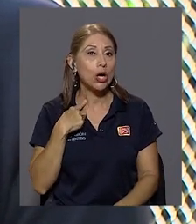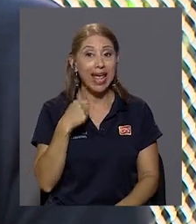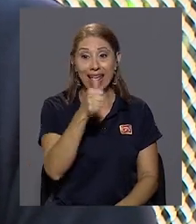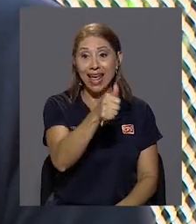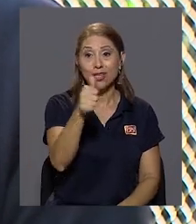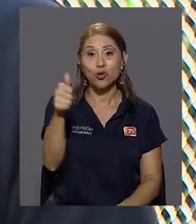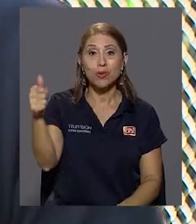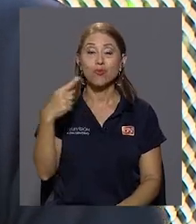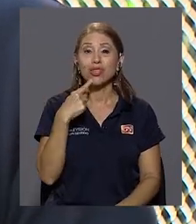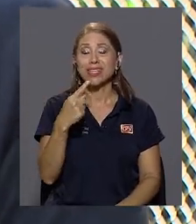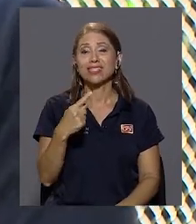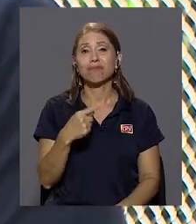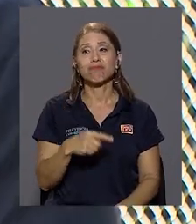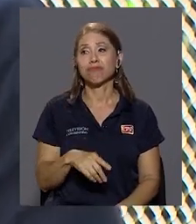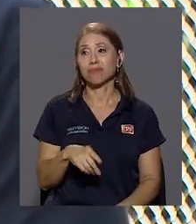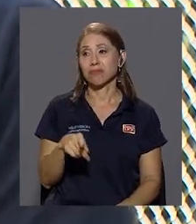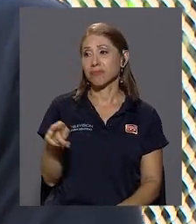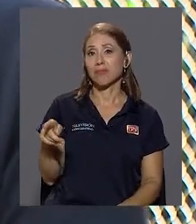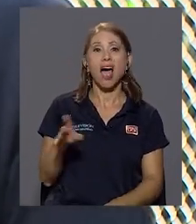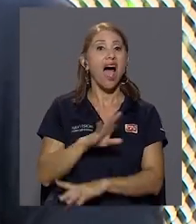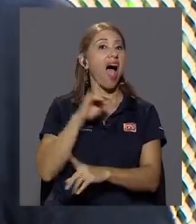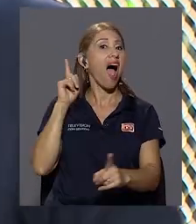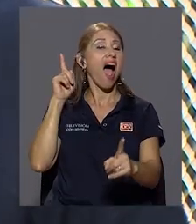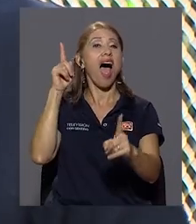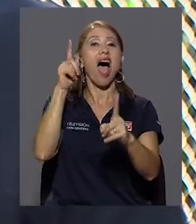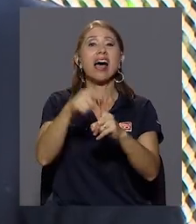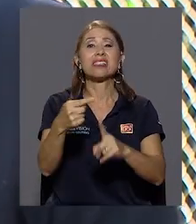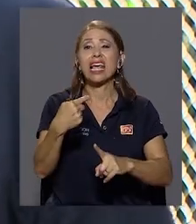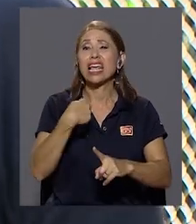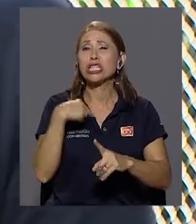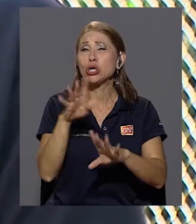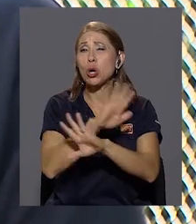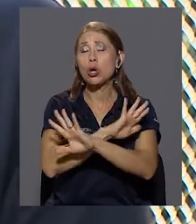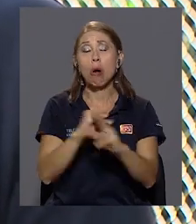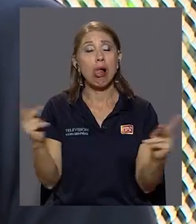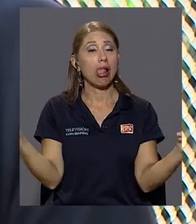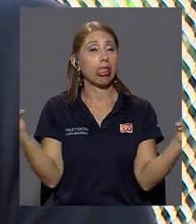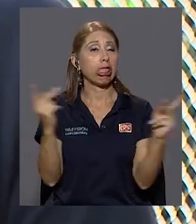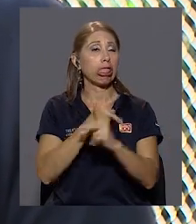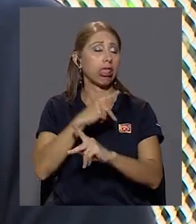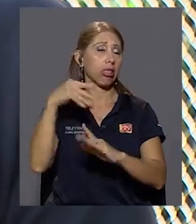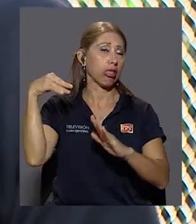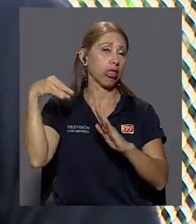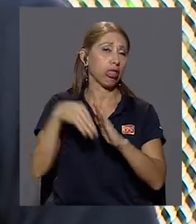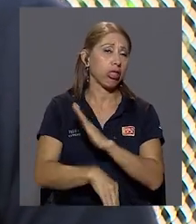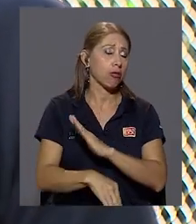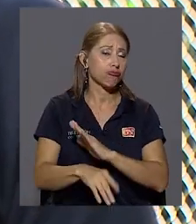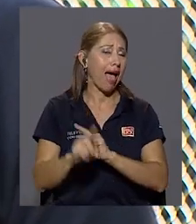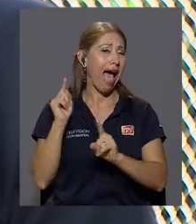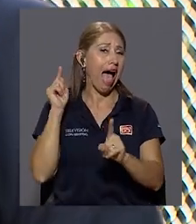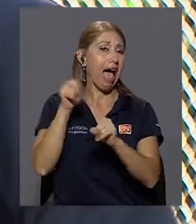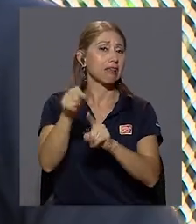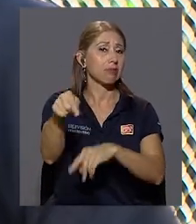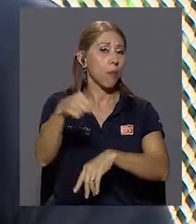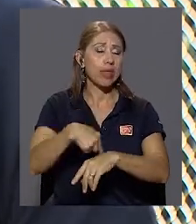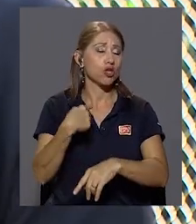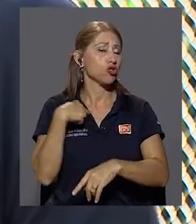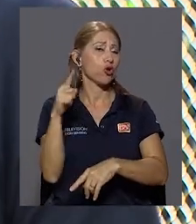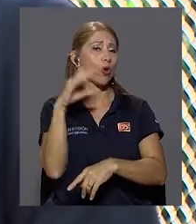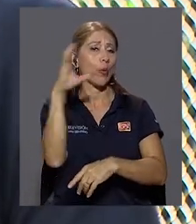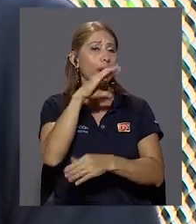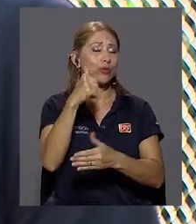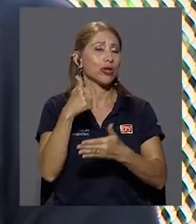ellos mismos dicen hasta que no toque fondo no voy a buscar ayuda, ¿verdad? ¿Por qué? Porque la mayoría vive,